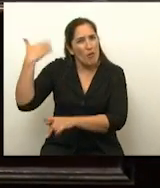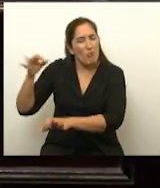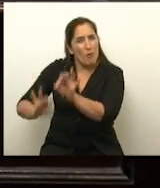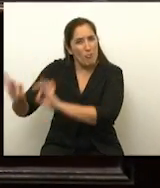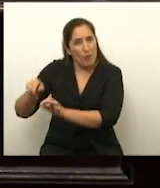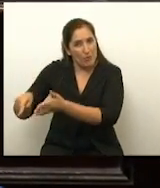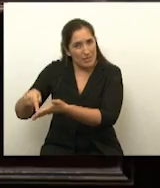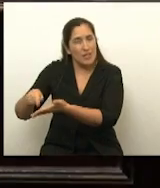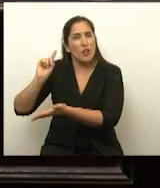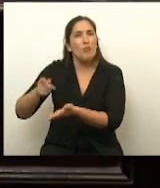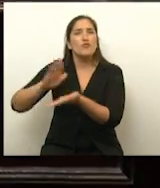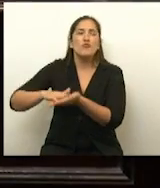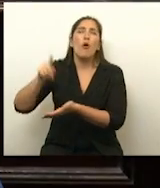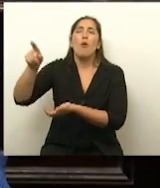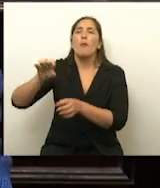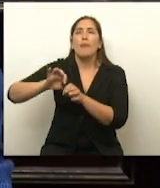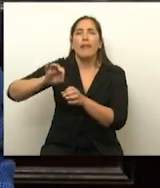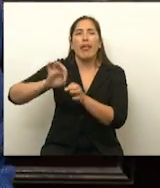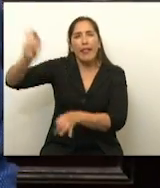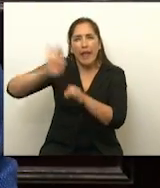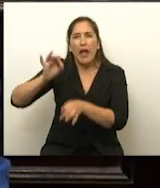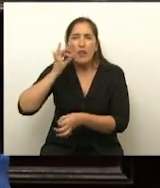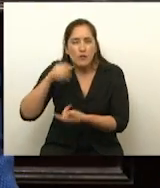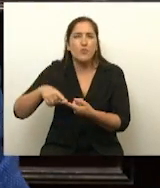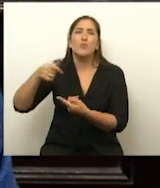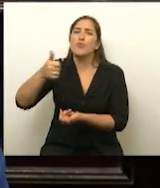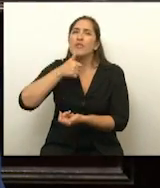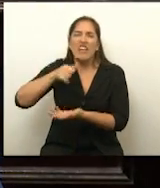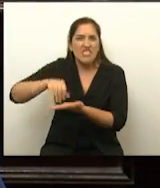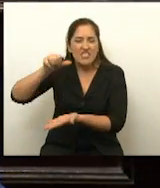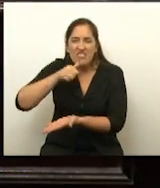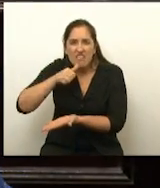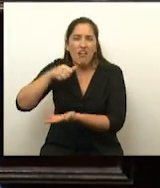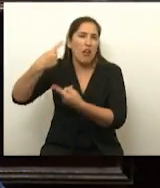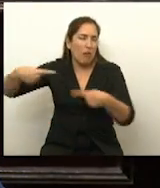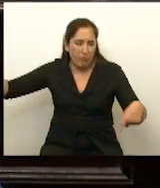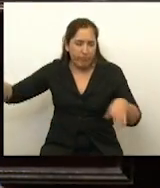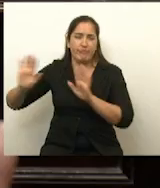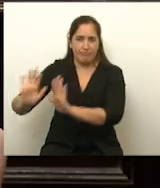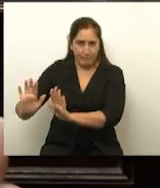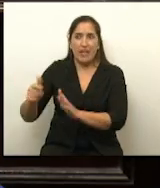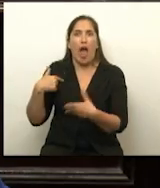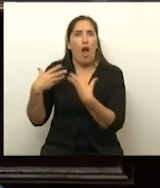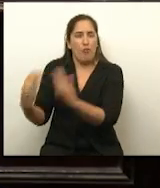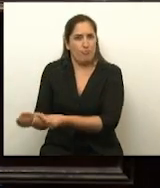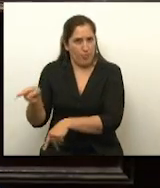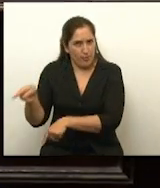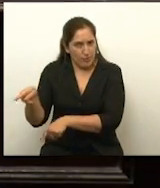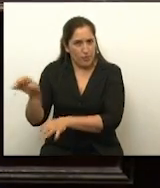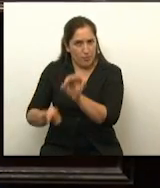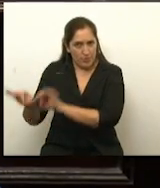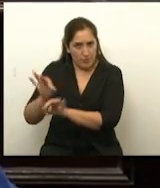tema cañero, sino el tema yerbatero, el tema del té, ta, ta, ta, ta. Entonces, en ese sentido nosotros,